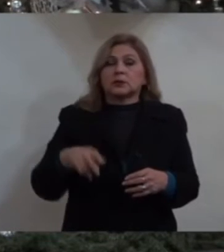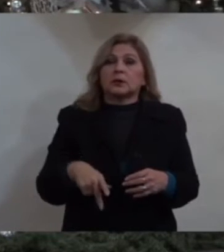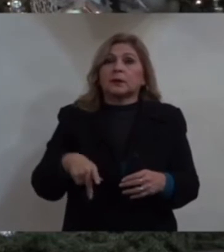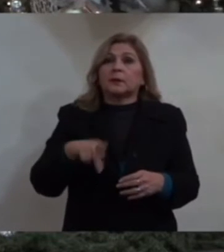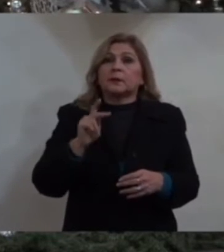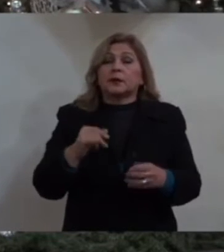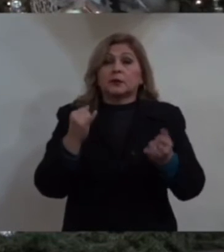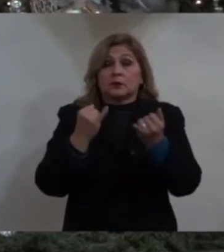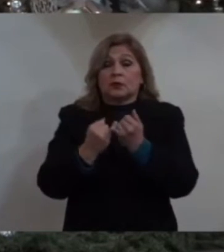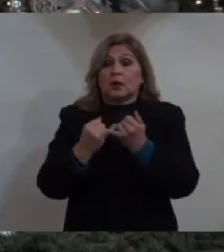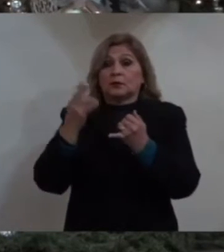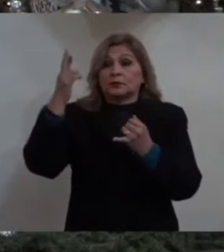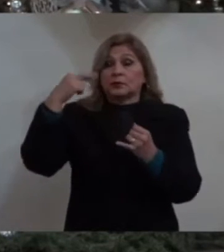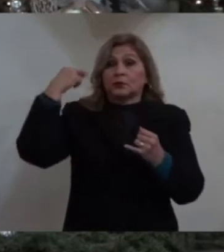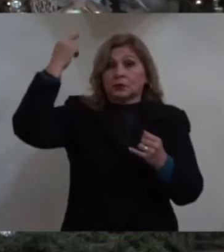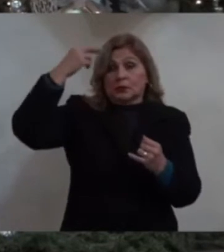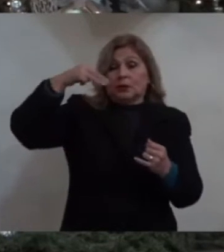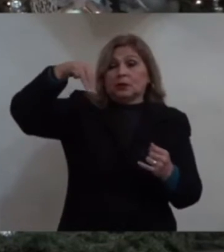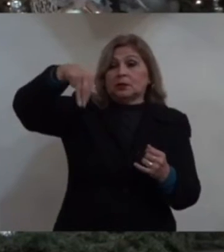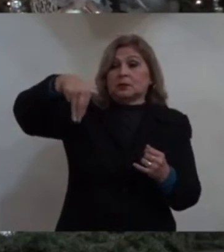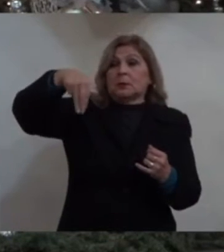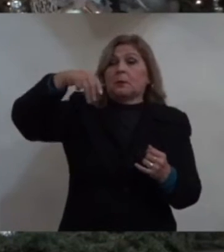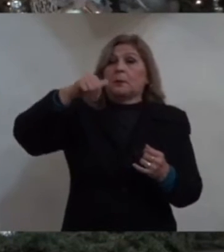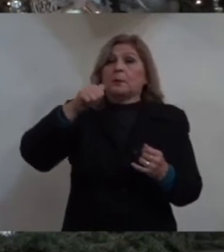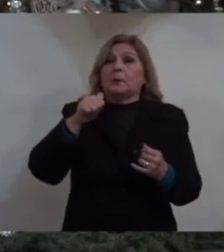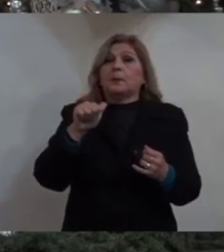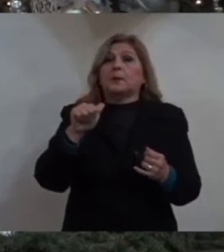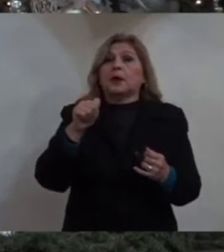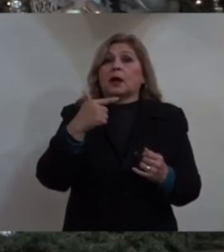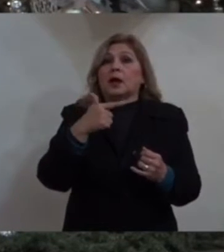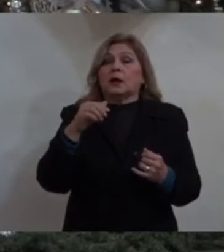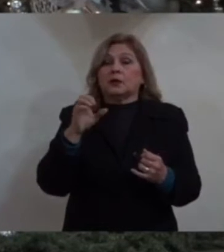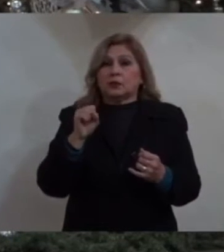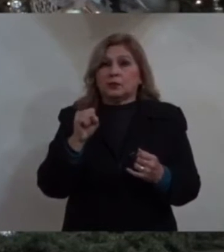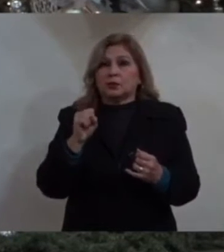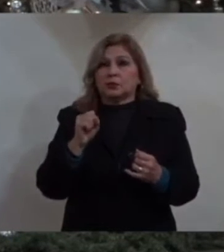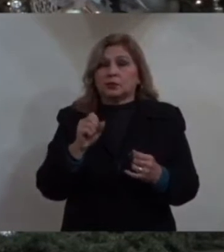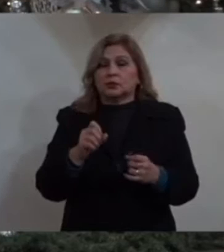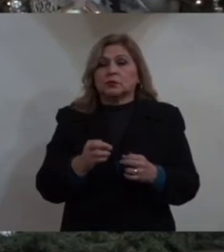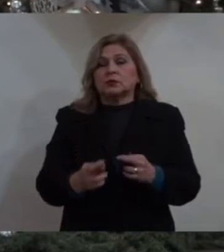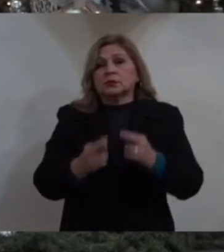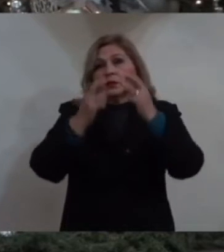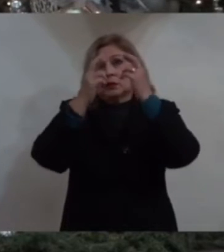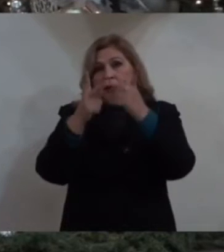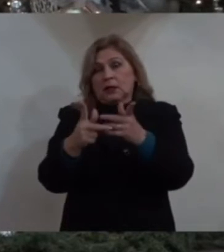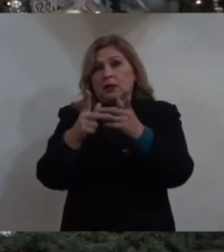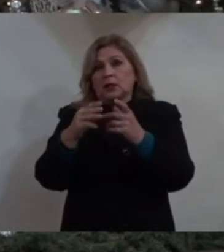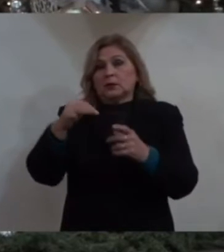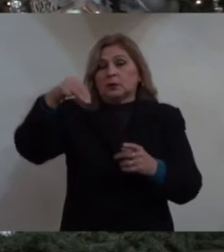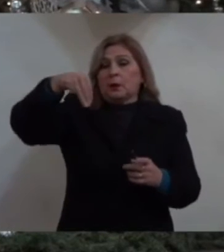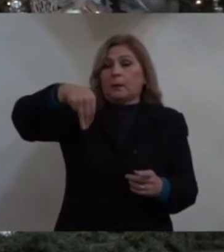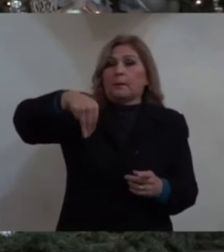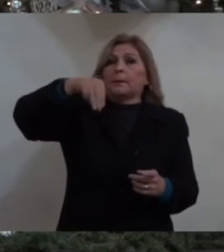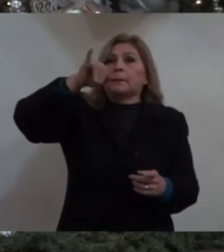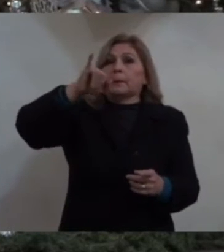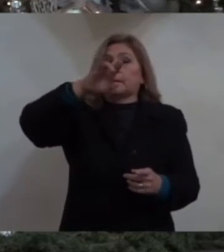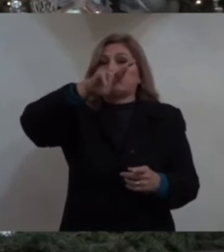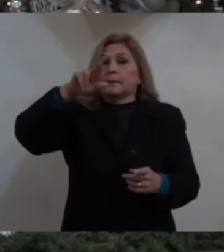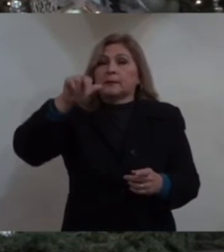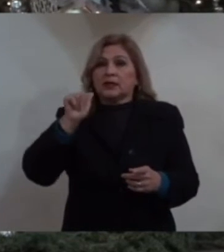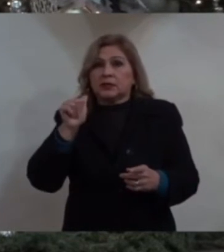le dieron mirra, una sustancia amarga, para indicar